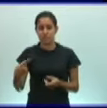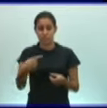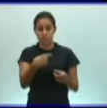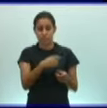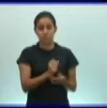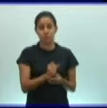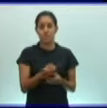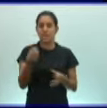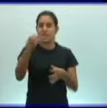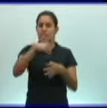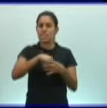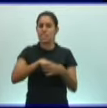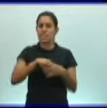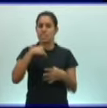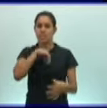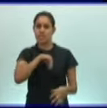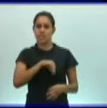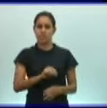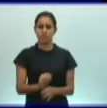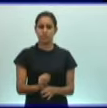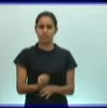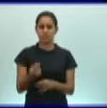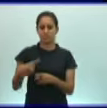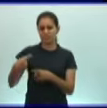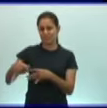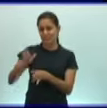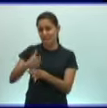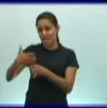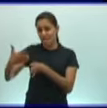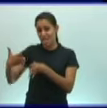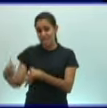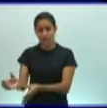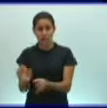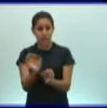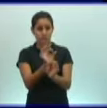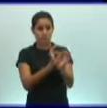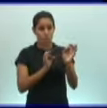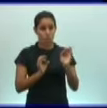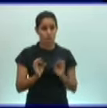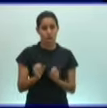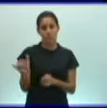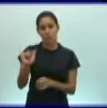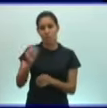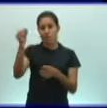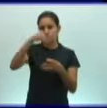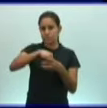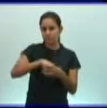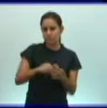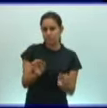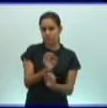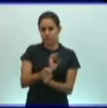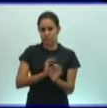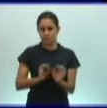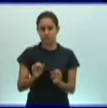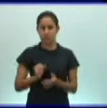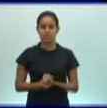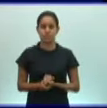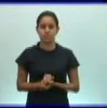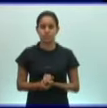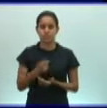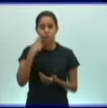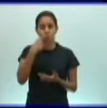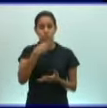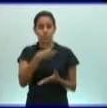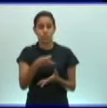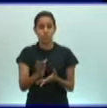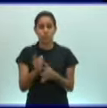digestión extracelular y también intracelular. En el caso de los platermintos y los nematermintos, conociendo las diferencias